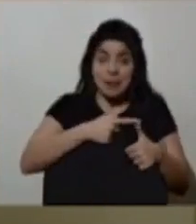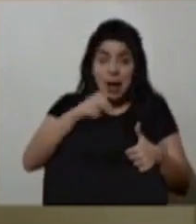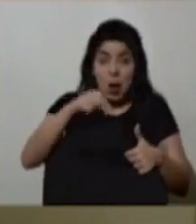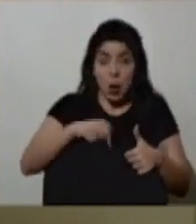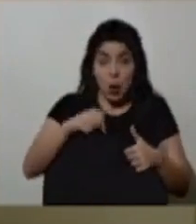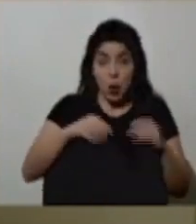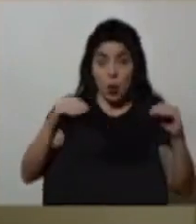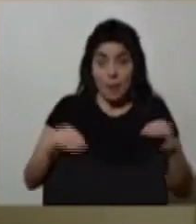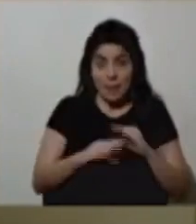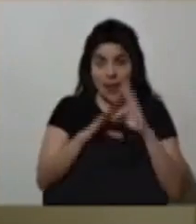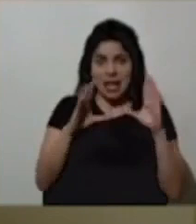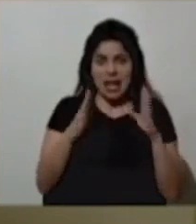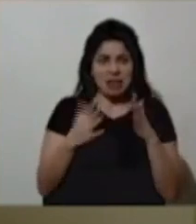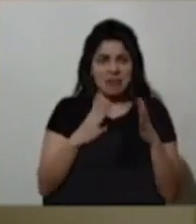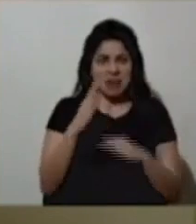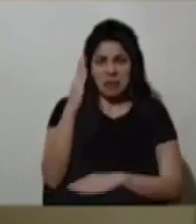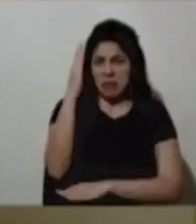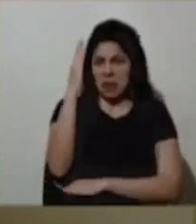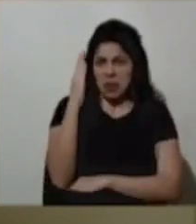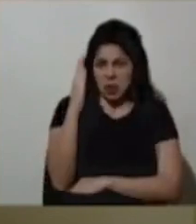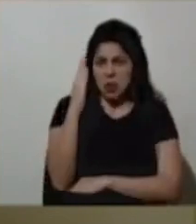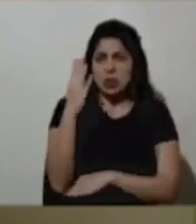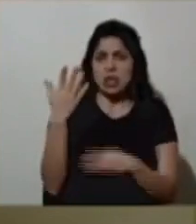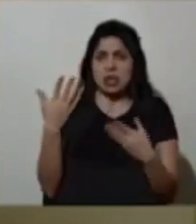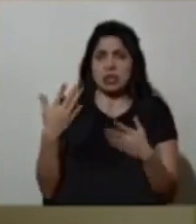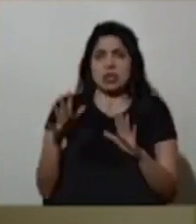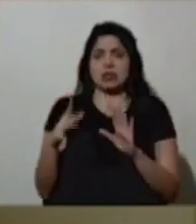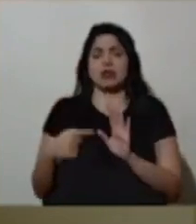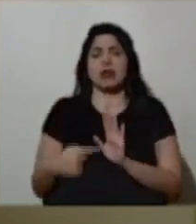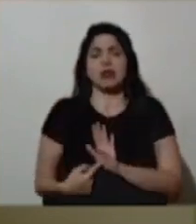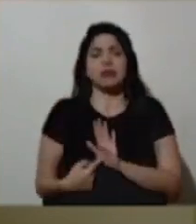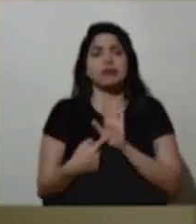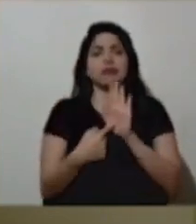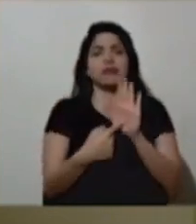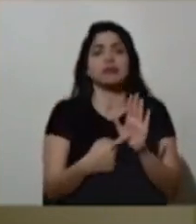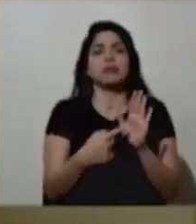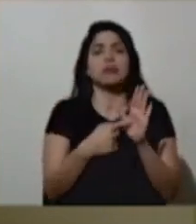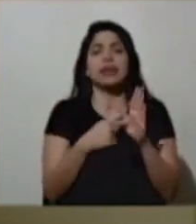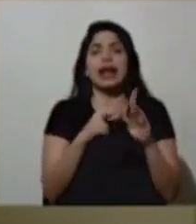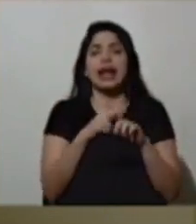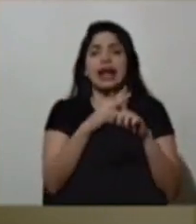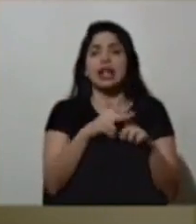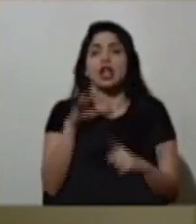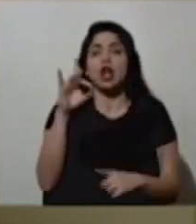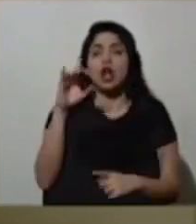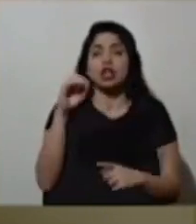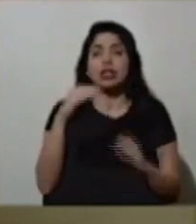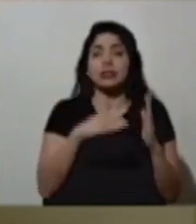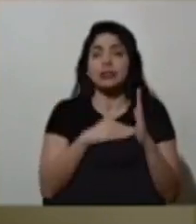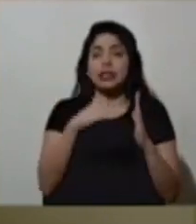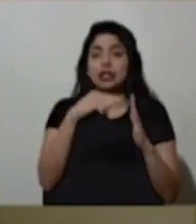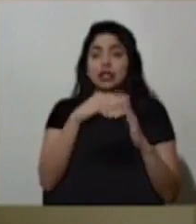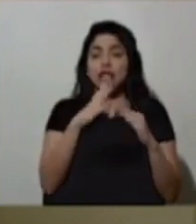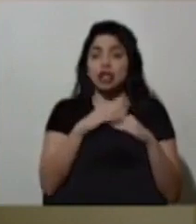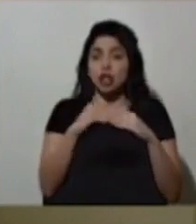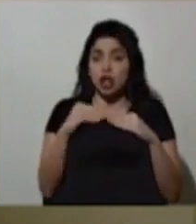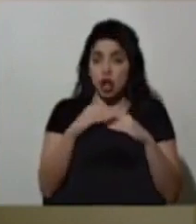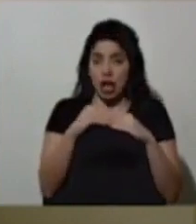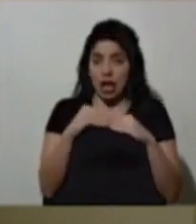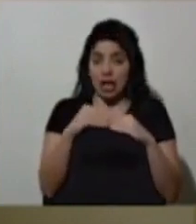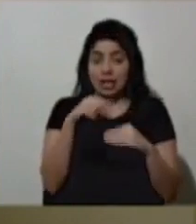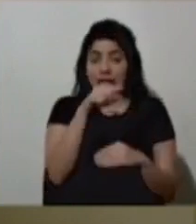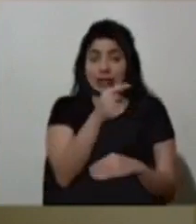mañana, cerca de horas del mediodía, se presentó un crédito por 80 millones de dólares que